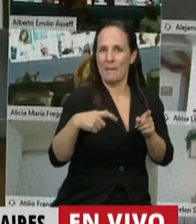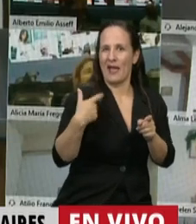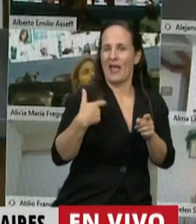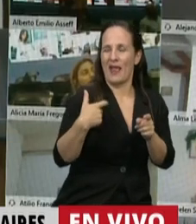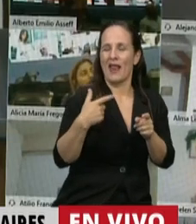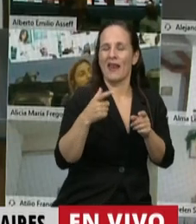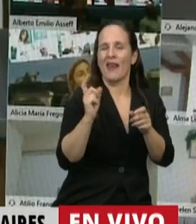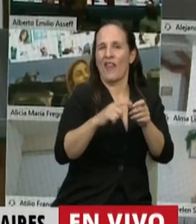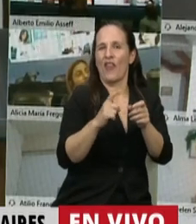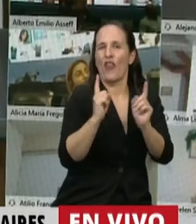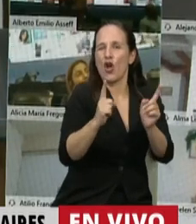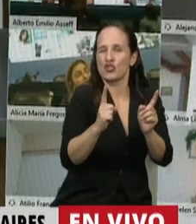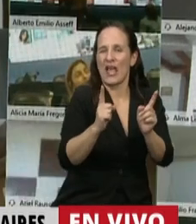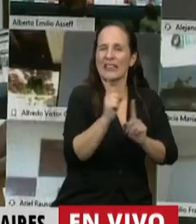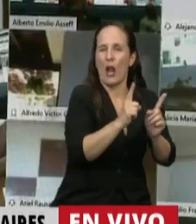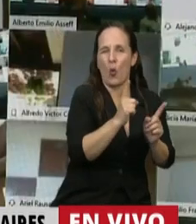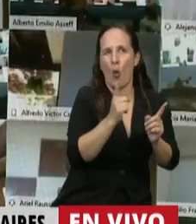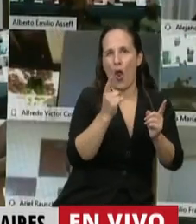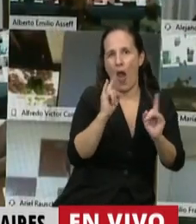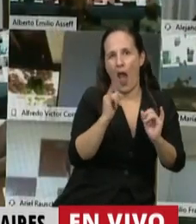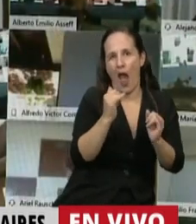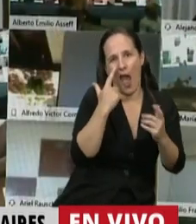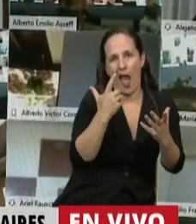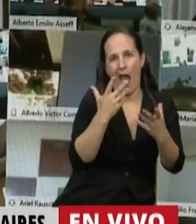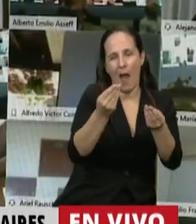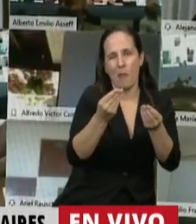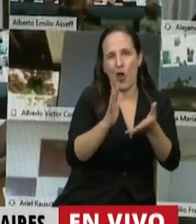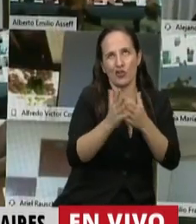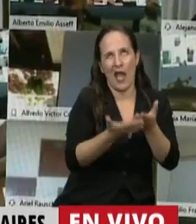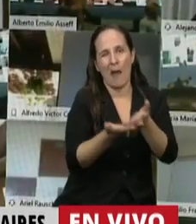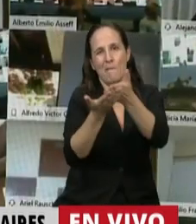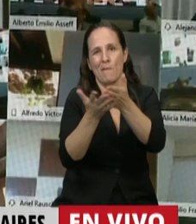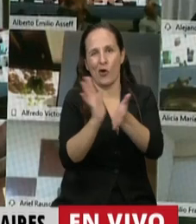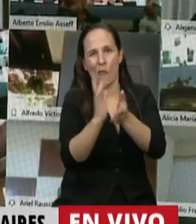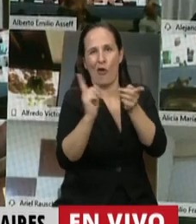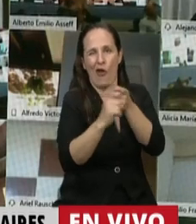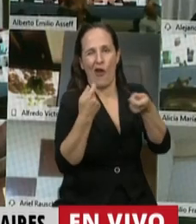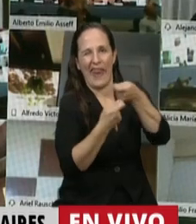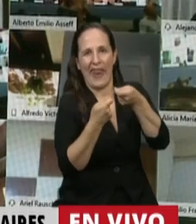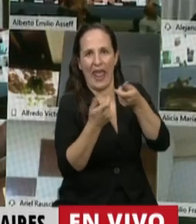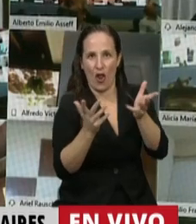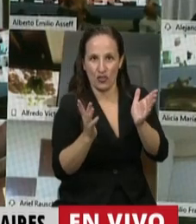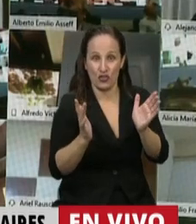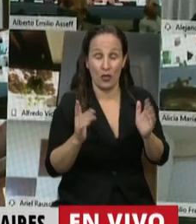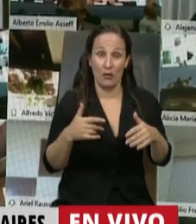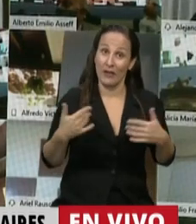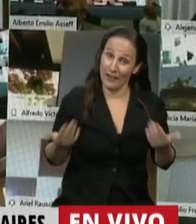de algunos sectores avalando este enorme negociado. Entonces, efectivamente,